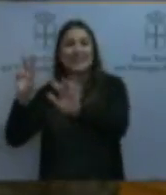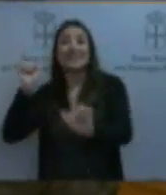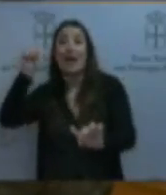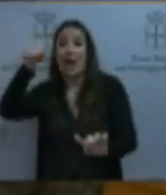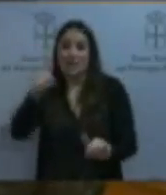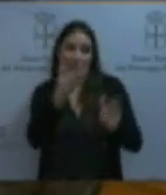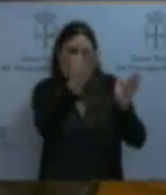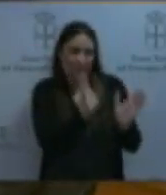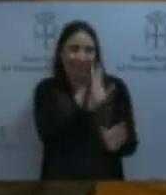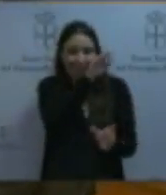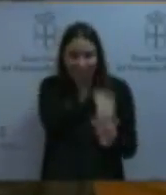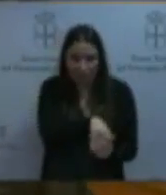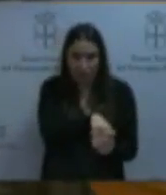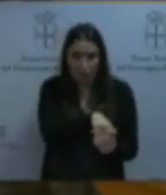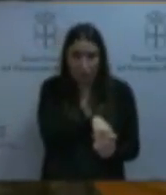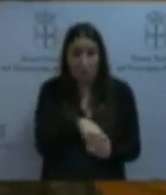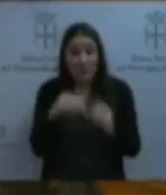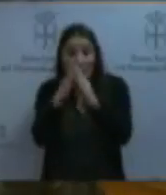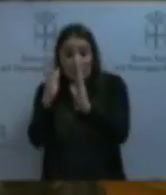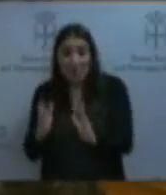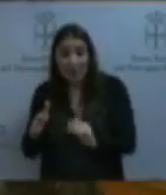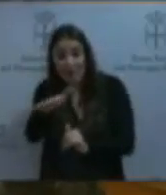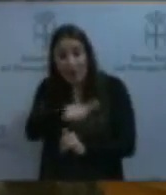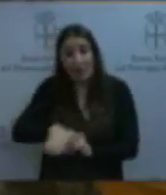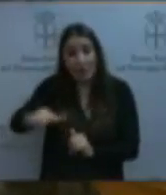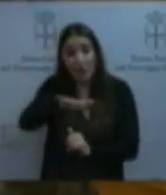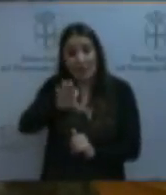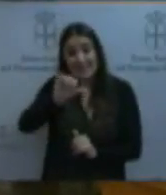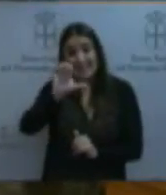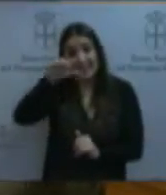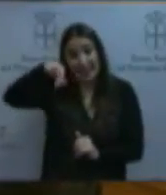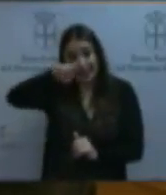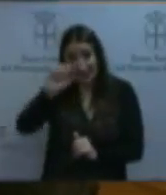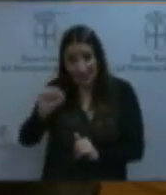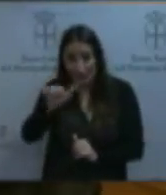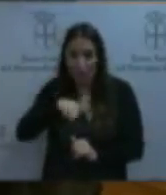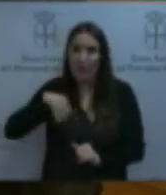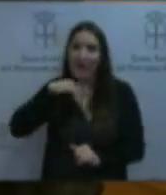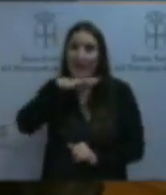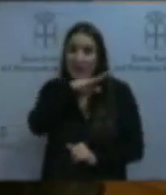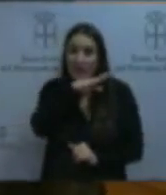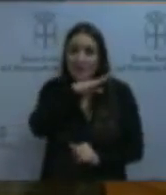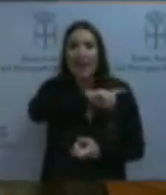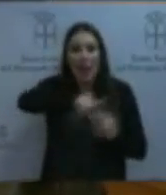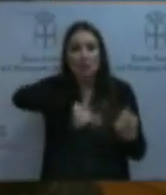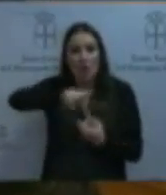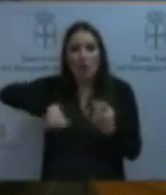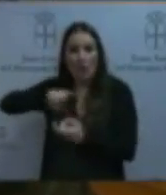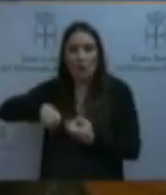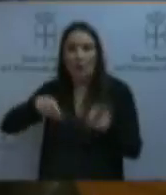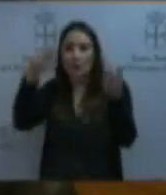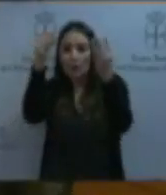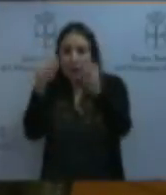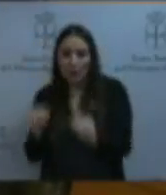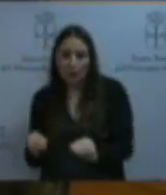Y, desde luego, que las viviendas del barrio de La Sienra, en Cangas de Narcea, no necesitan todos los años las estimaciones de